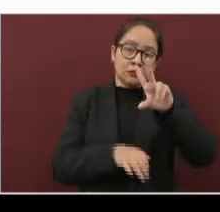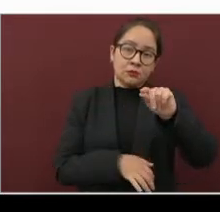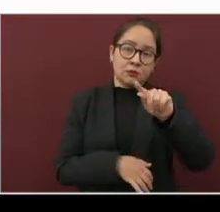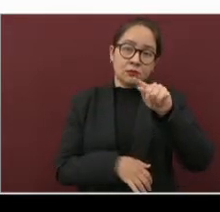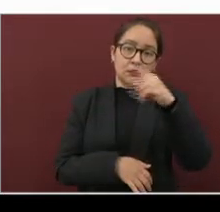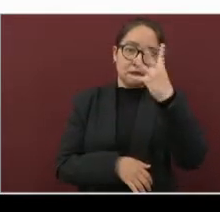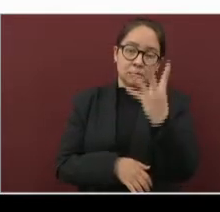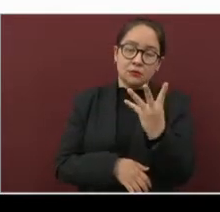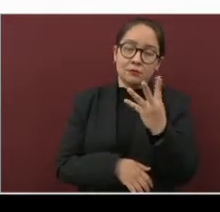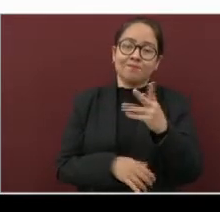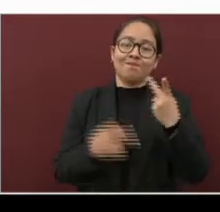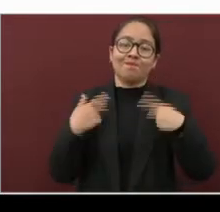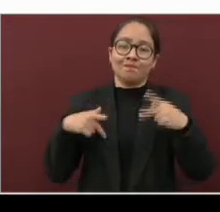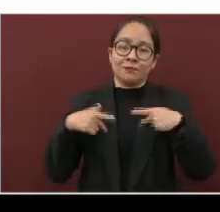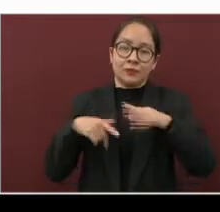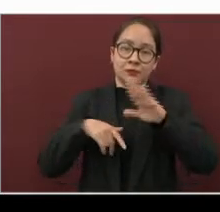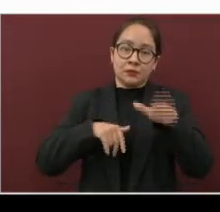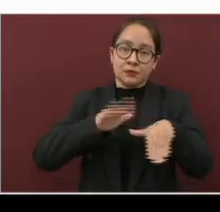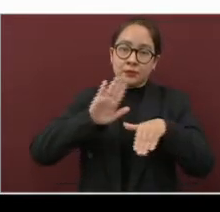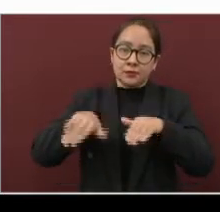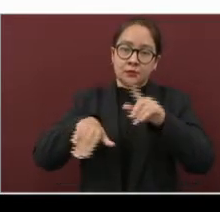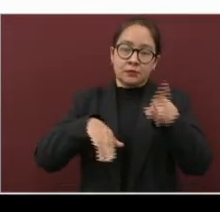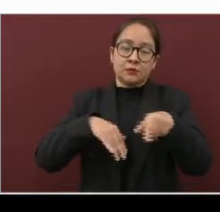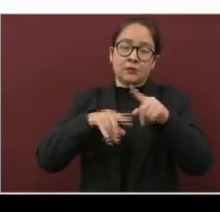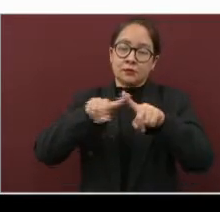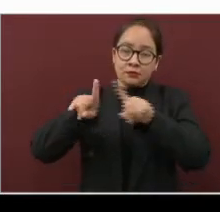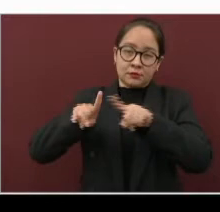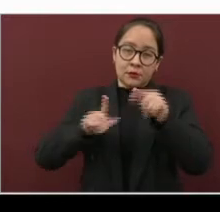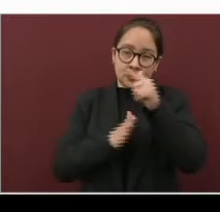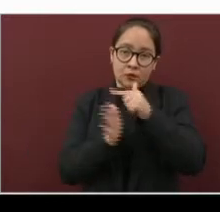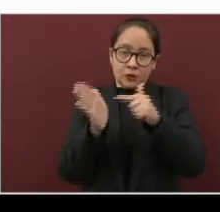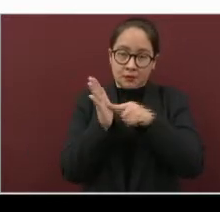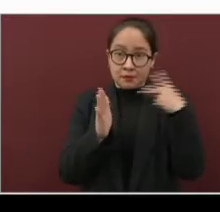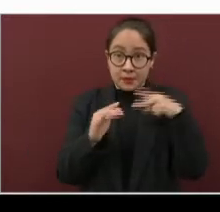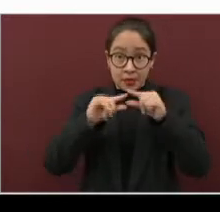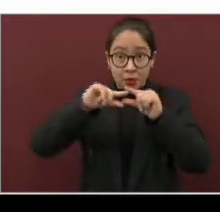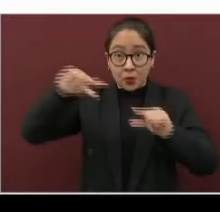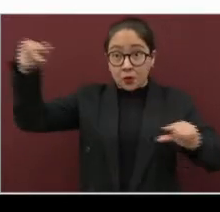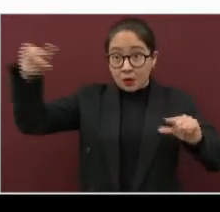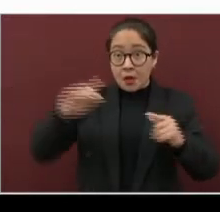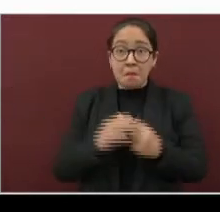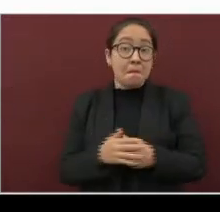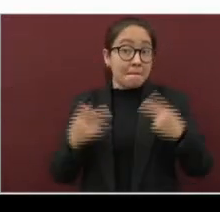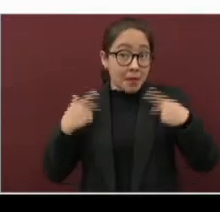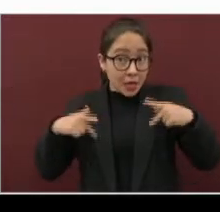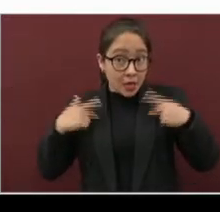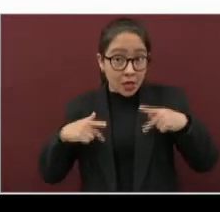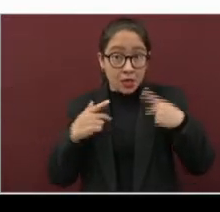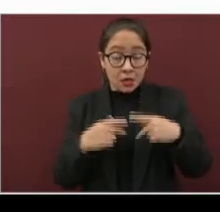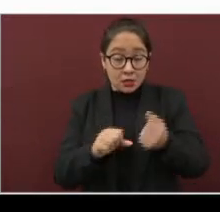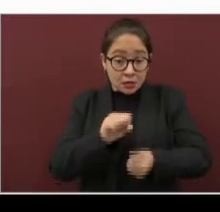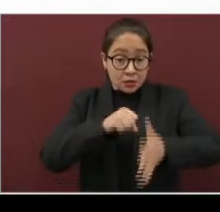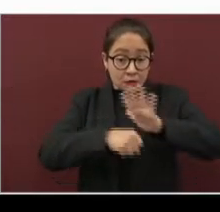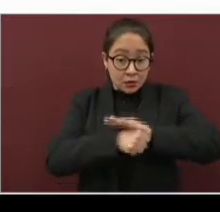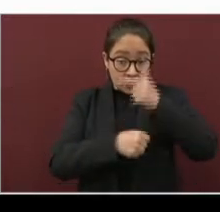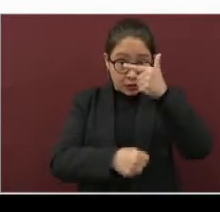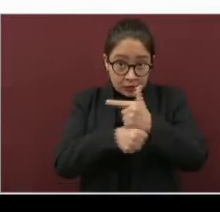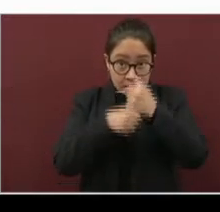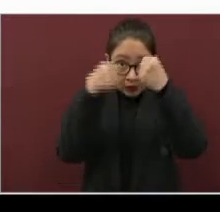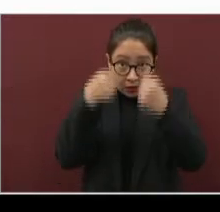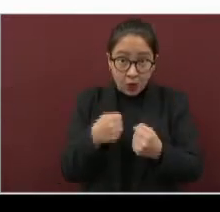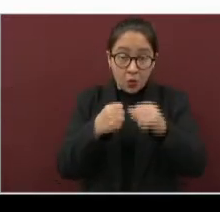fallecido en diferentes municipios de la entidad. Los enfermos con resultado positivo a SARS-CoV-2 suman